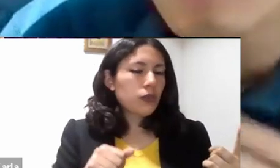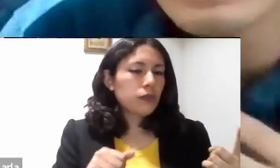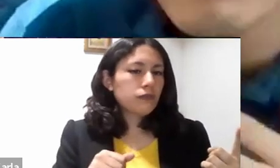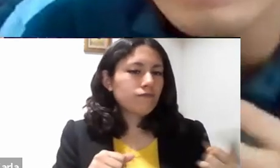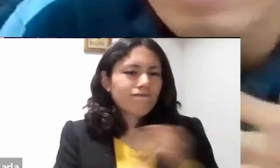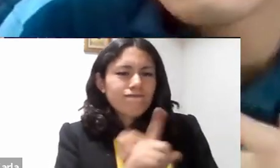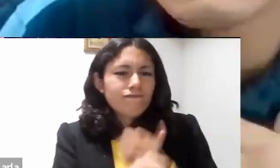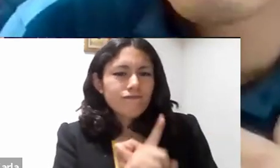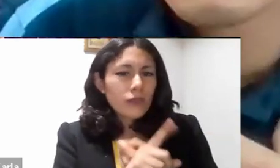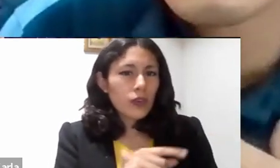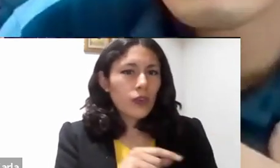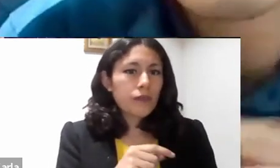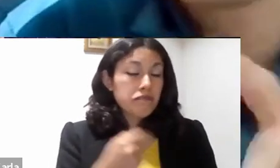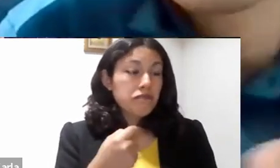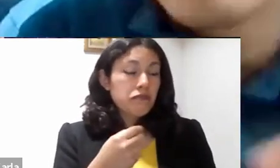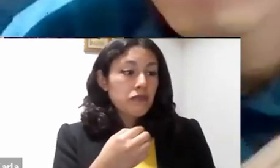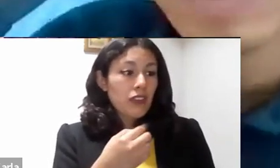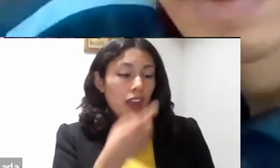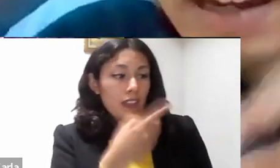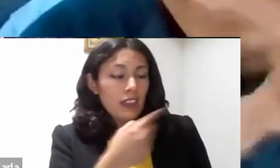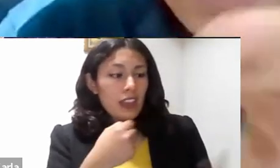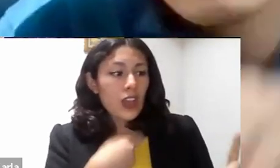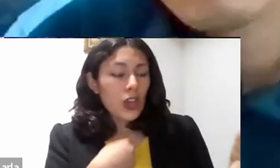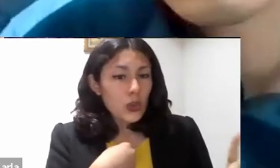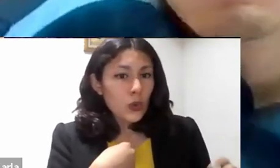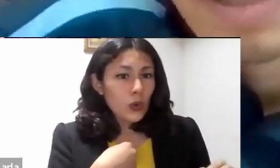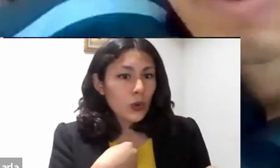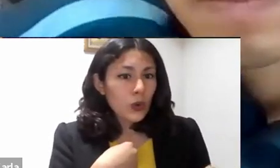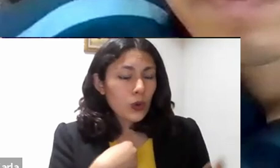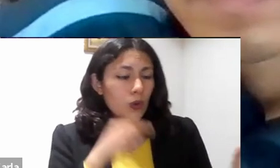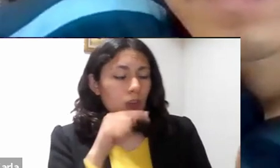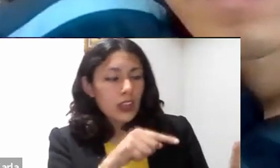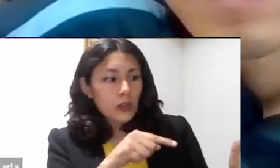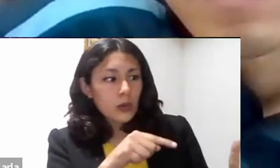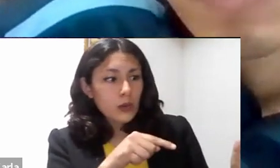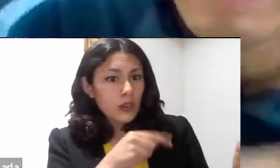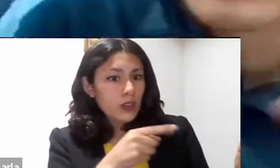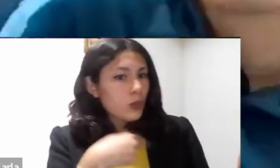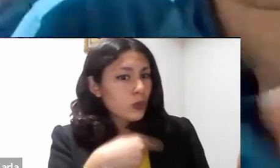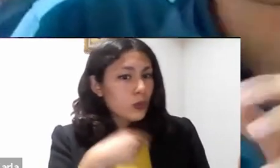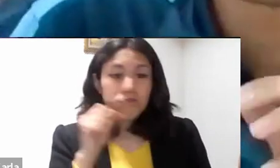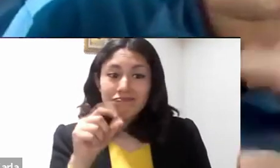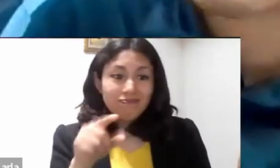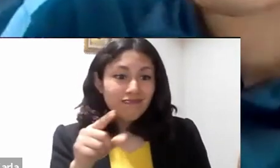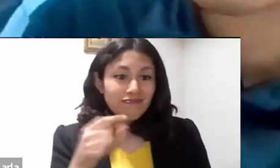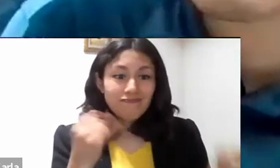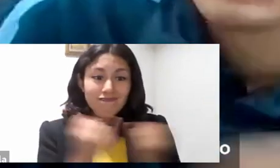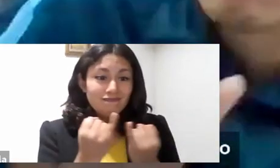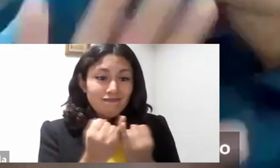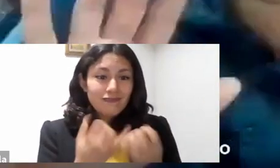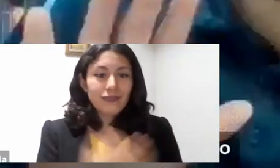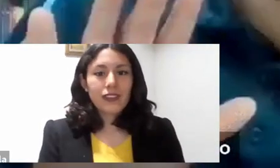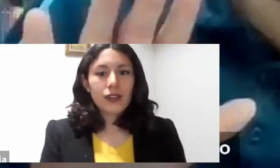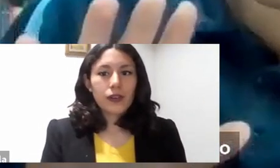Reconoce con humildad, ¿verdad? Que él también, que él no es ajeno a la realidad que está contemplando. Porque a veces, ¿verdad? Decimos, no, pues eso